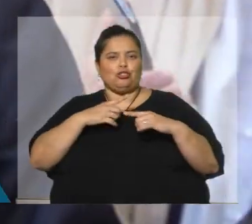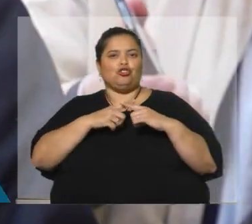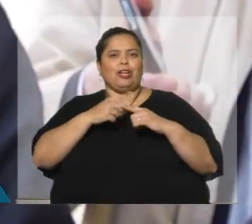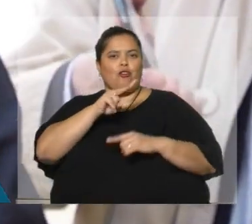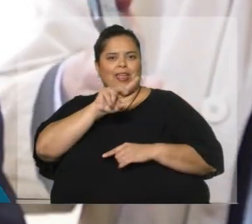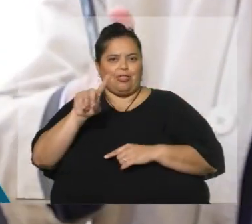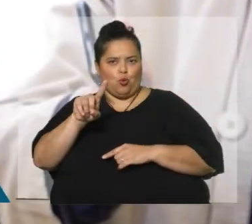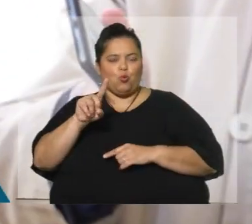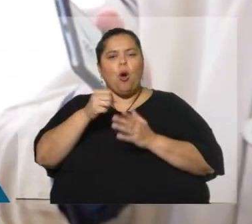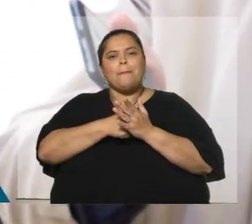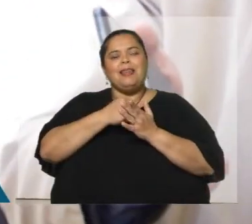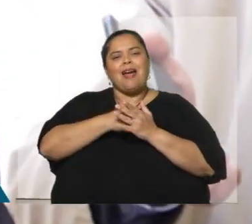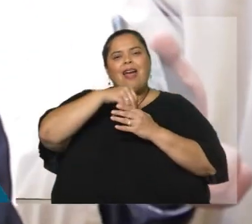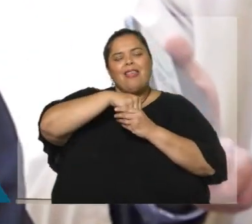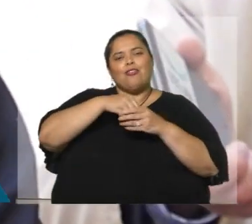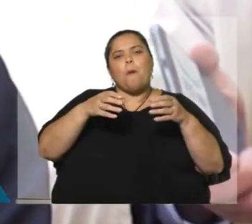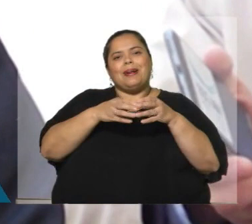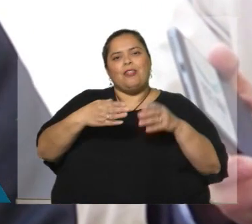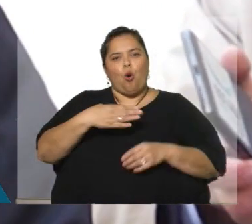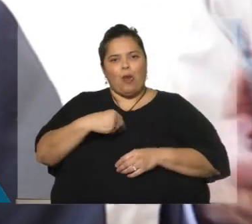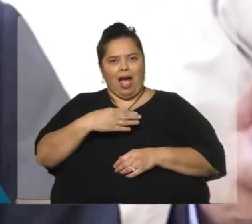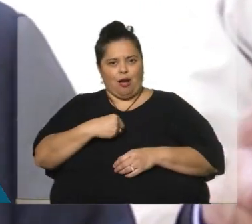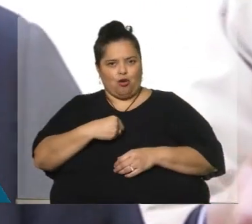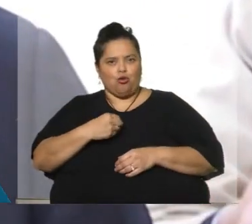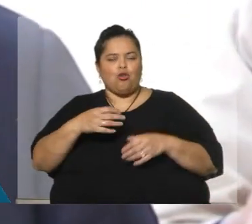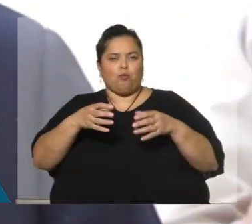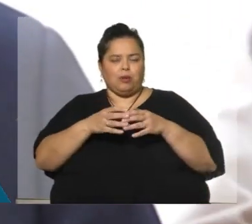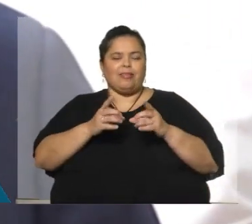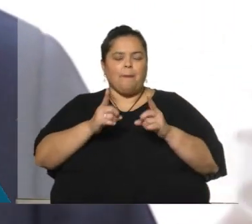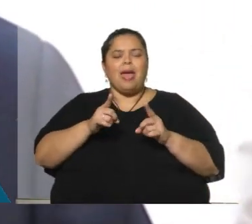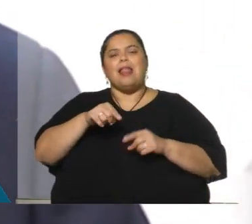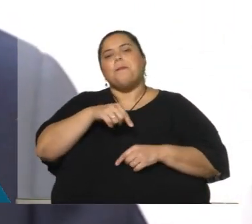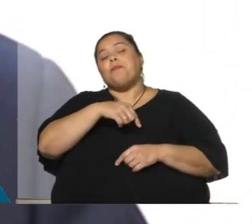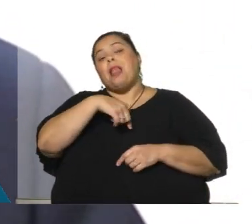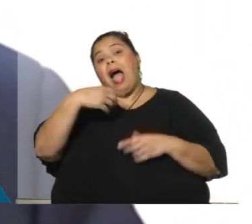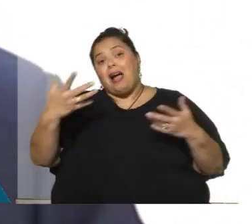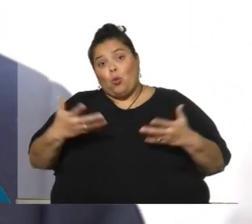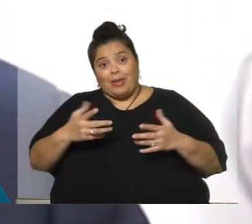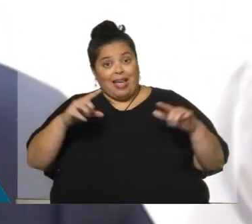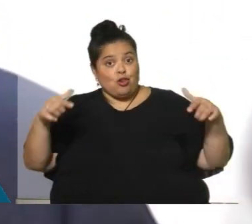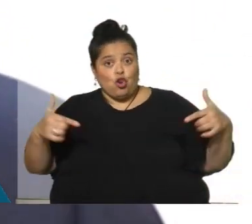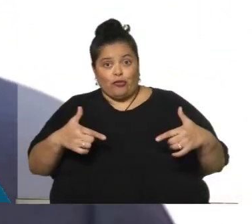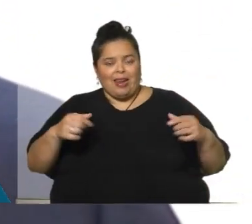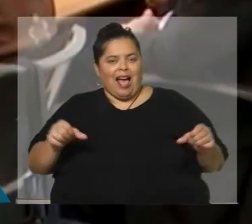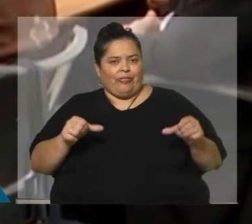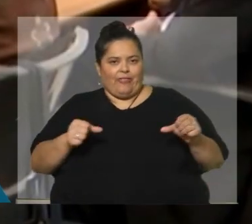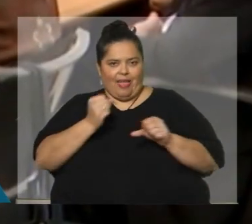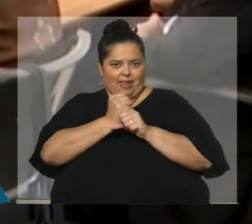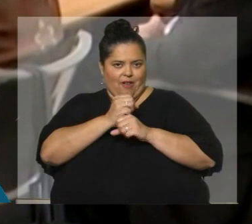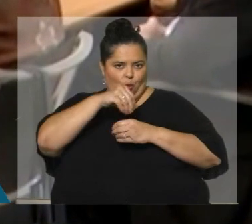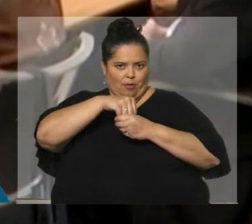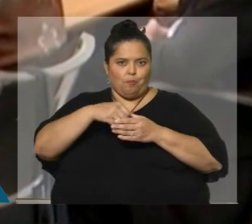Militó en el Partido Nacional dentro del Movimiento Nacional de Rocha y en Por la Patria, aunque actualmente no tiene actividad partidaria.